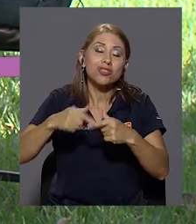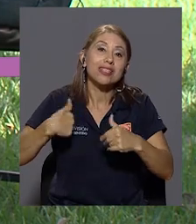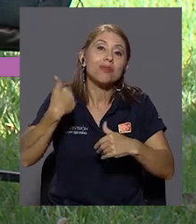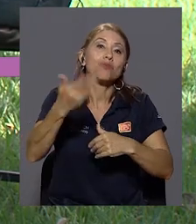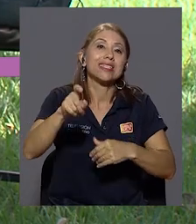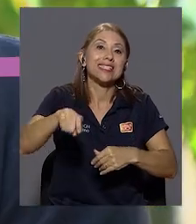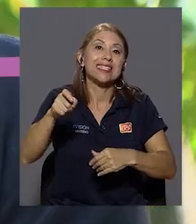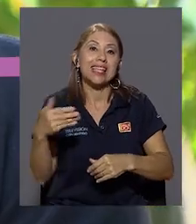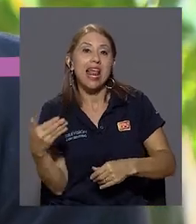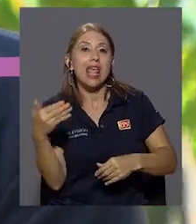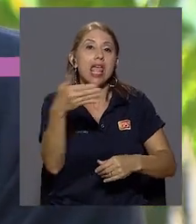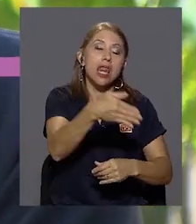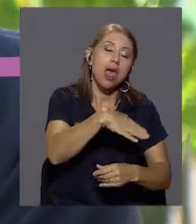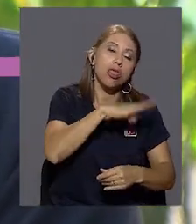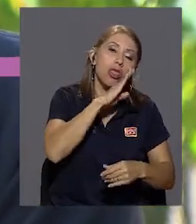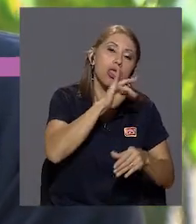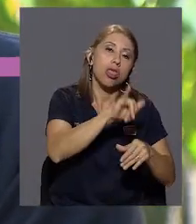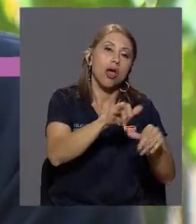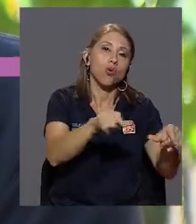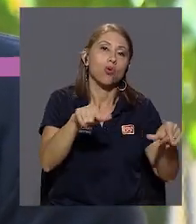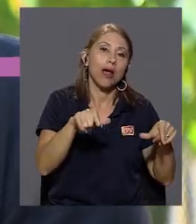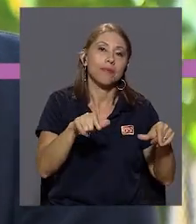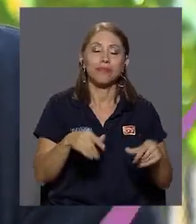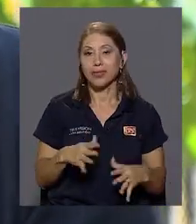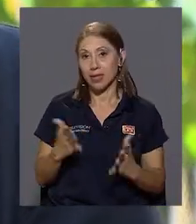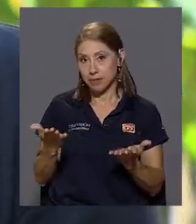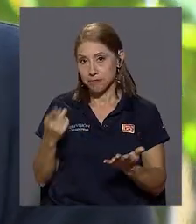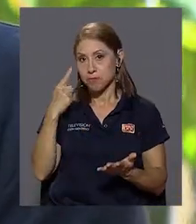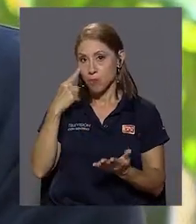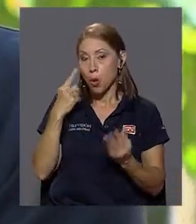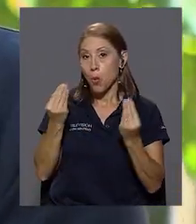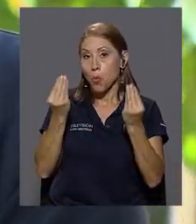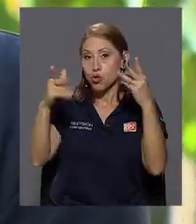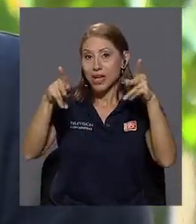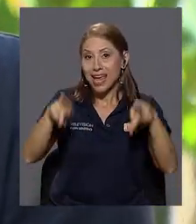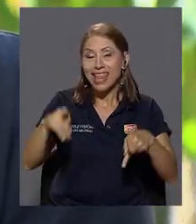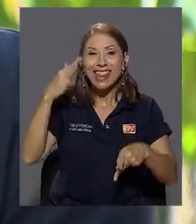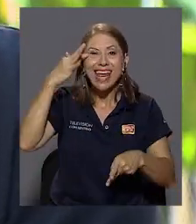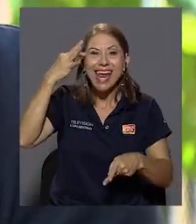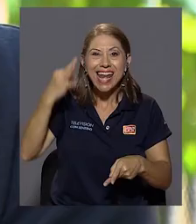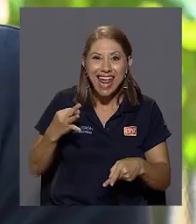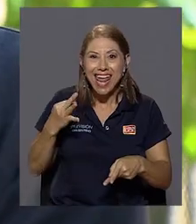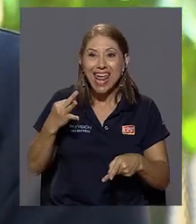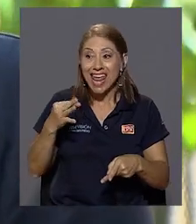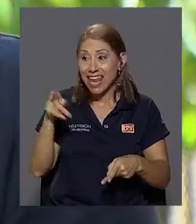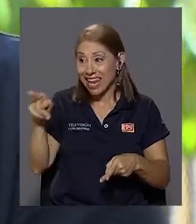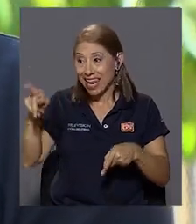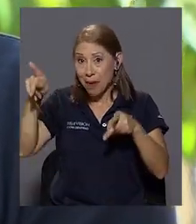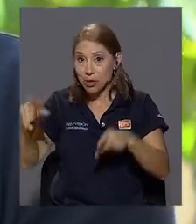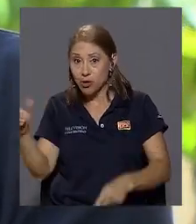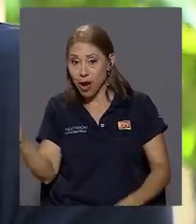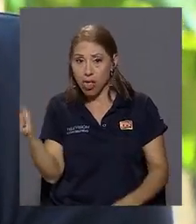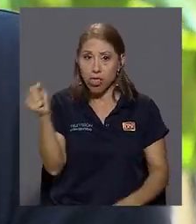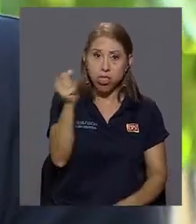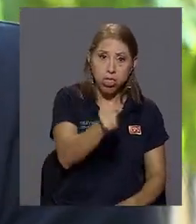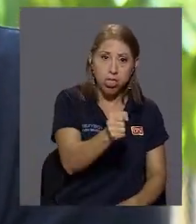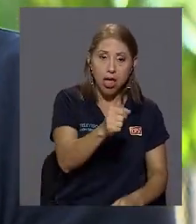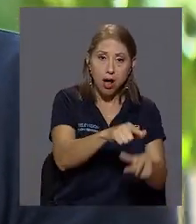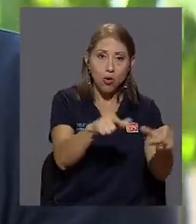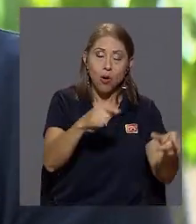un entrenamiento. Lo recomendable, tal vez, mucha gente piensa que el entrenamiento es la...